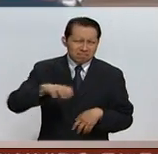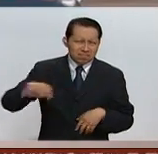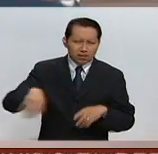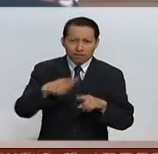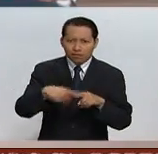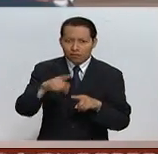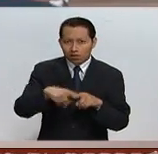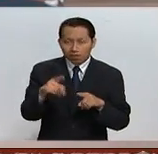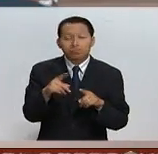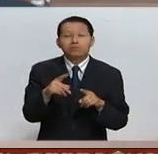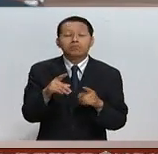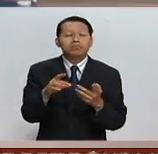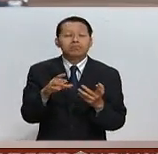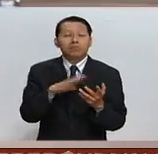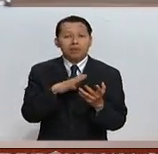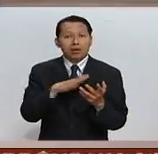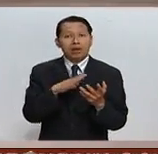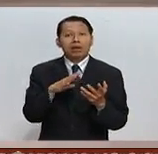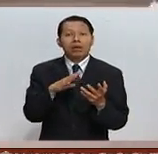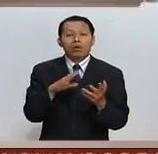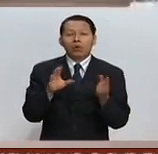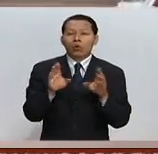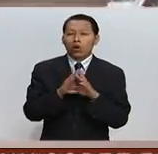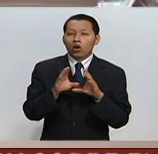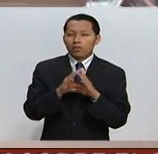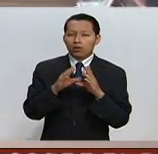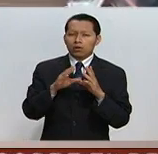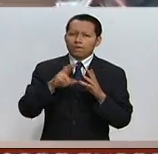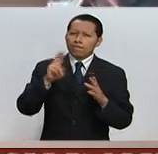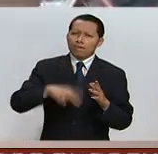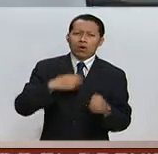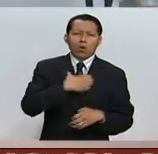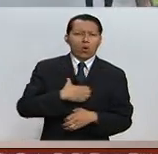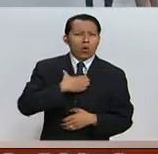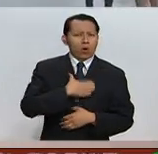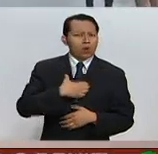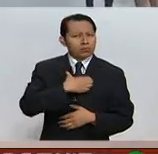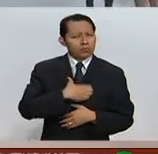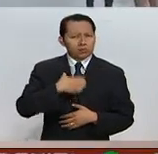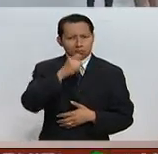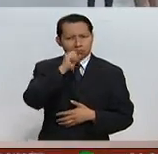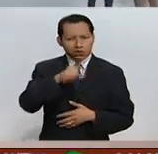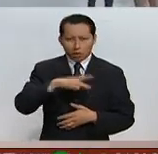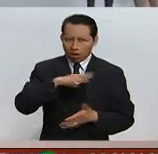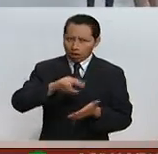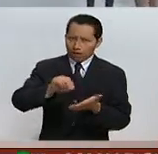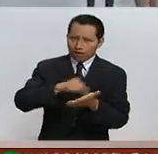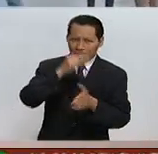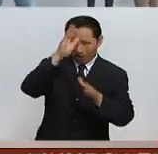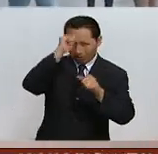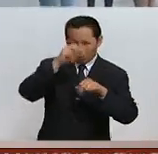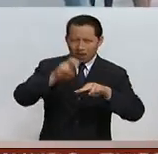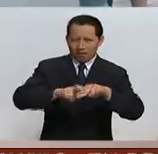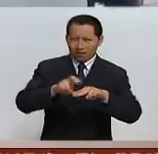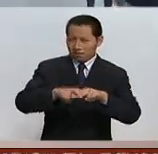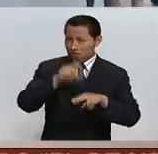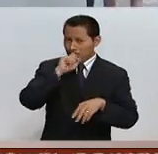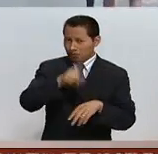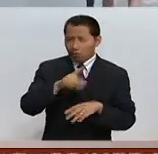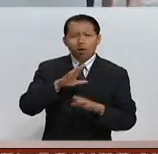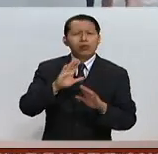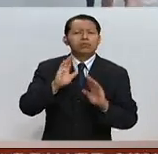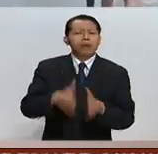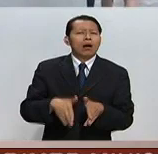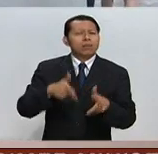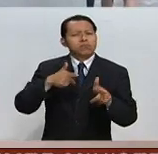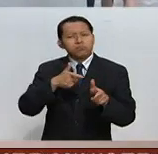titularon con júbilo esta firma del acuerdo en La Habana de cese al fuego de